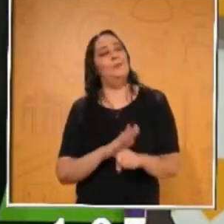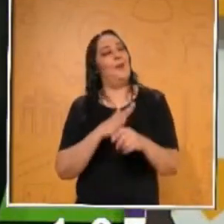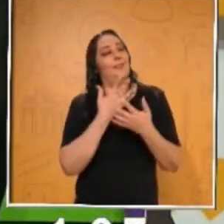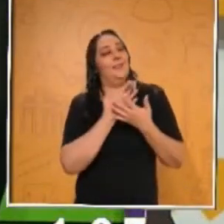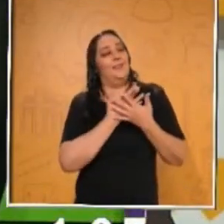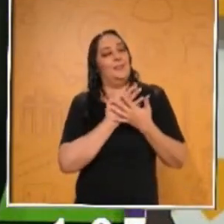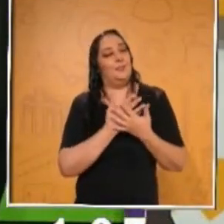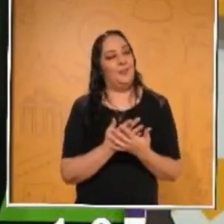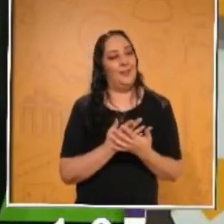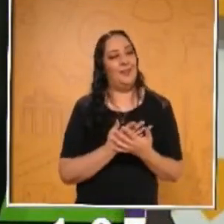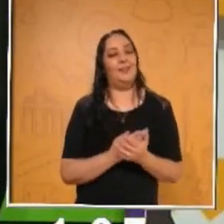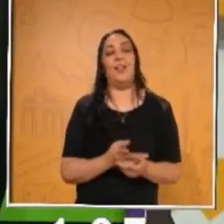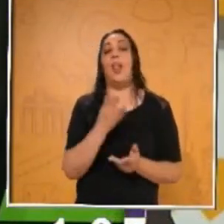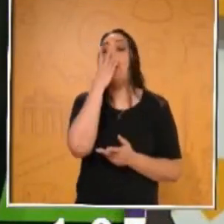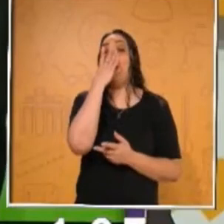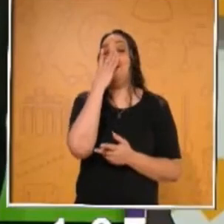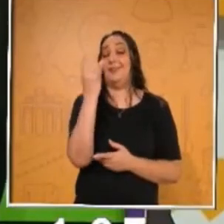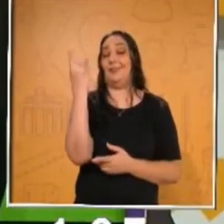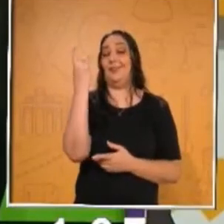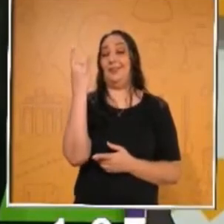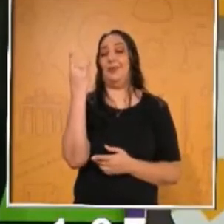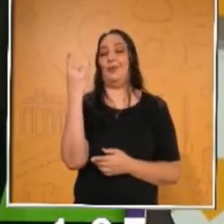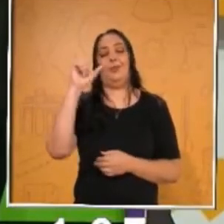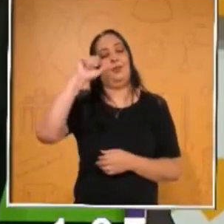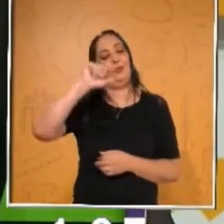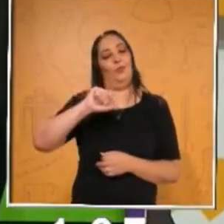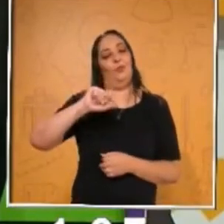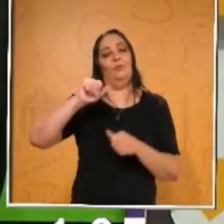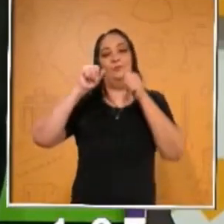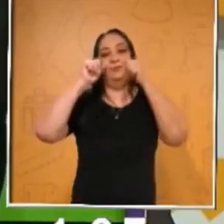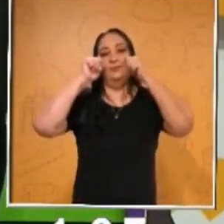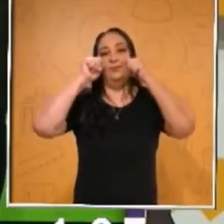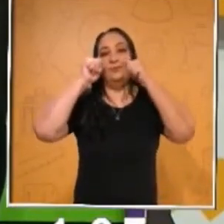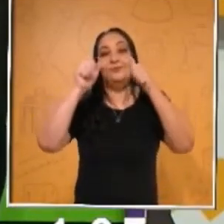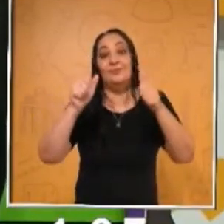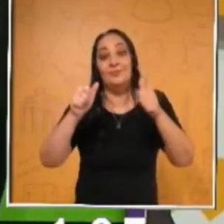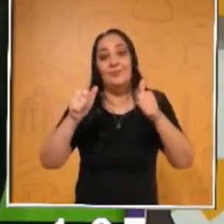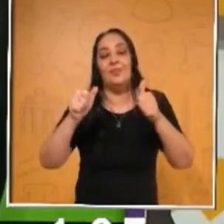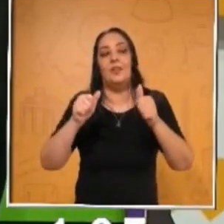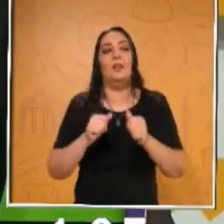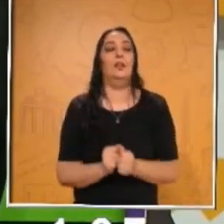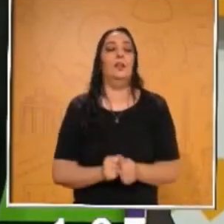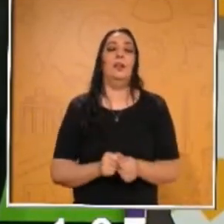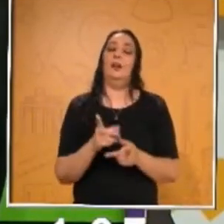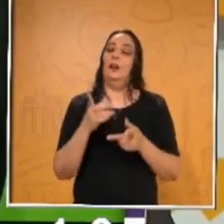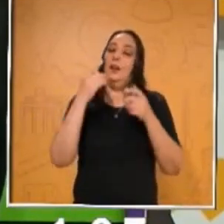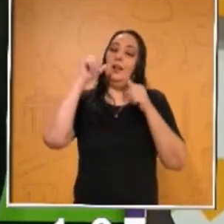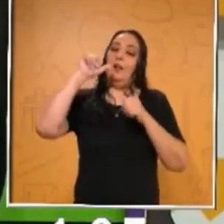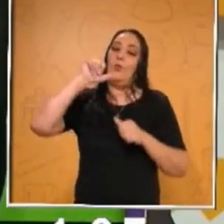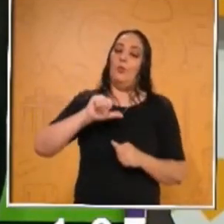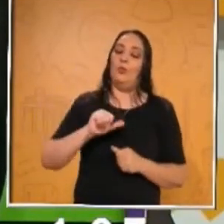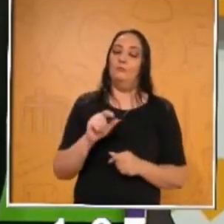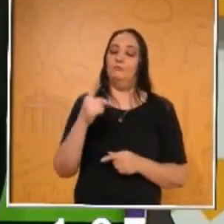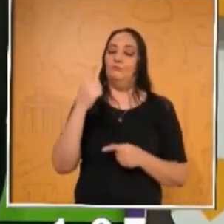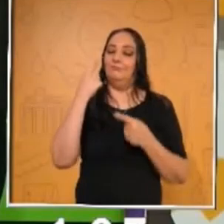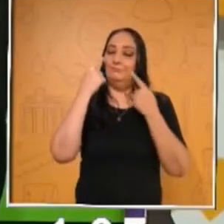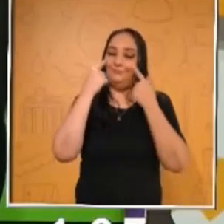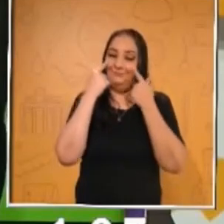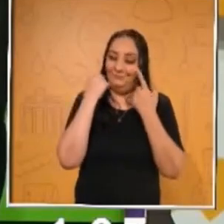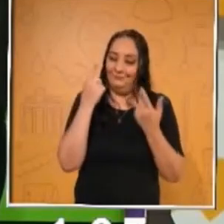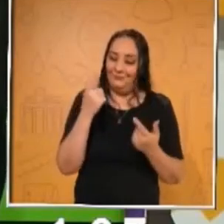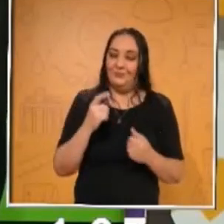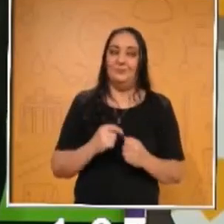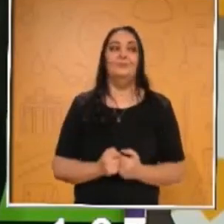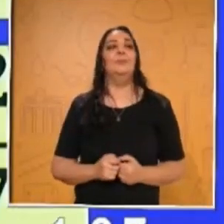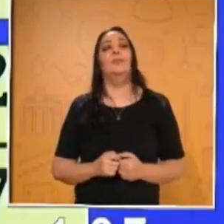De programa. El acertijo del día. Ponga mucha atención al acertijo del día. Escúchalo bien. A ver.